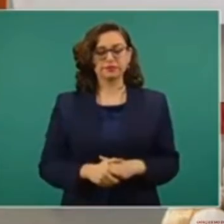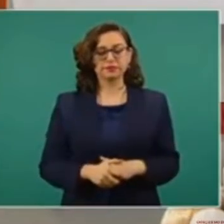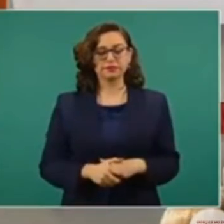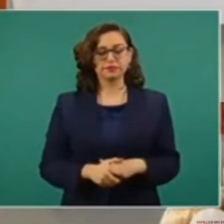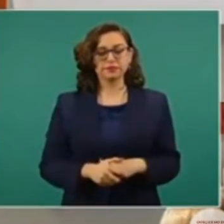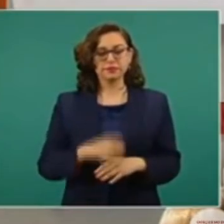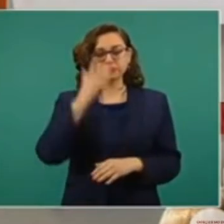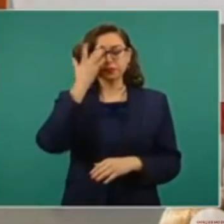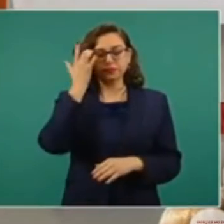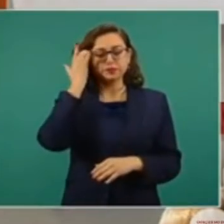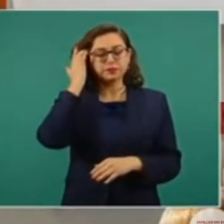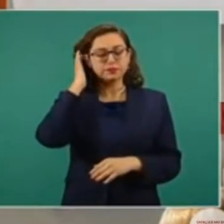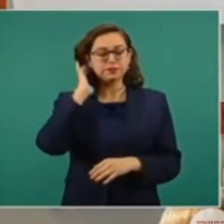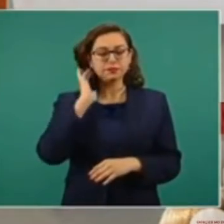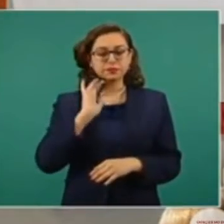Miren,